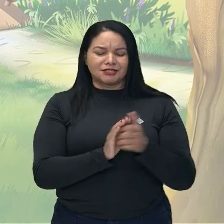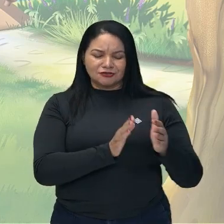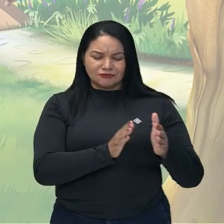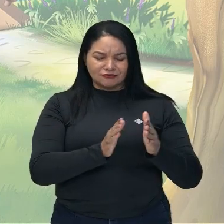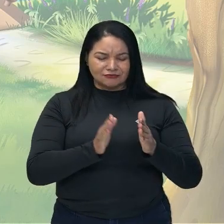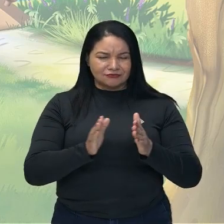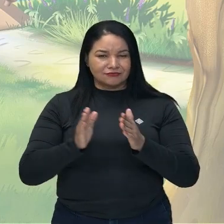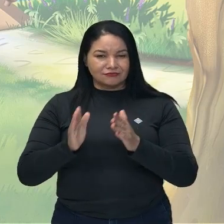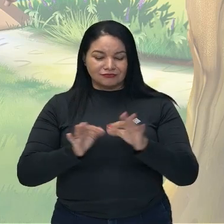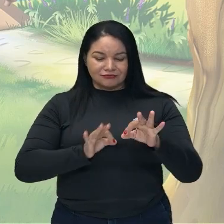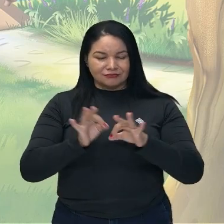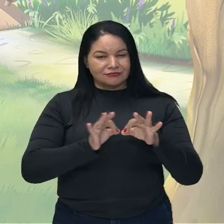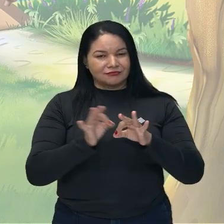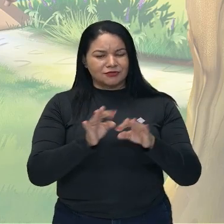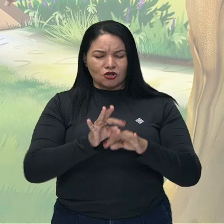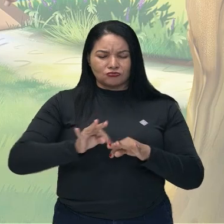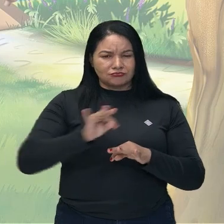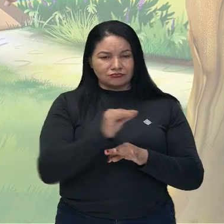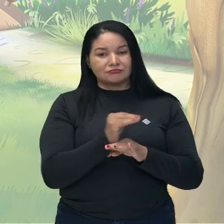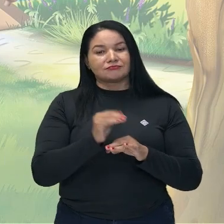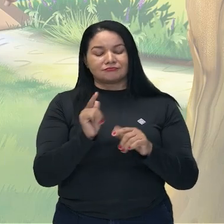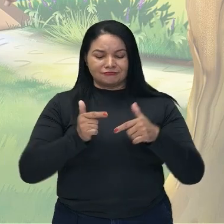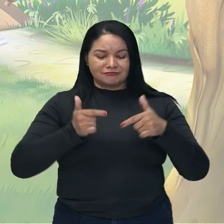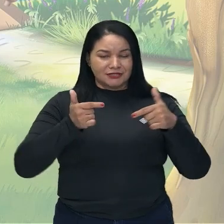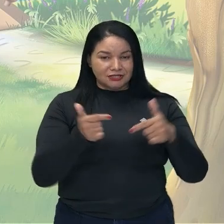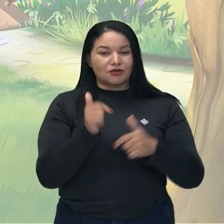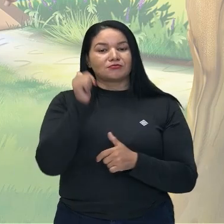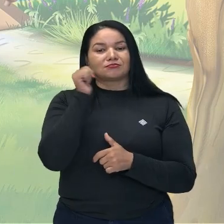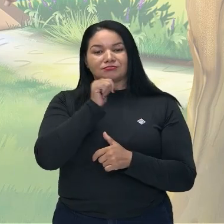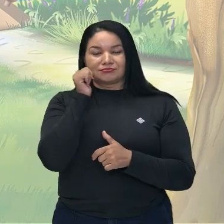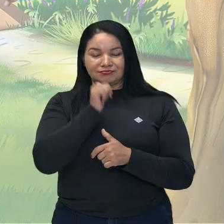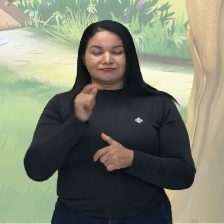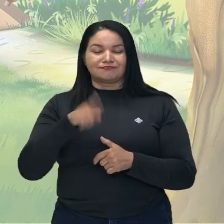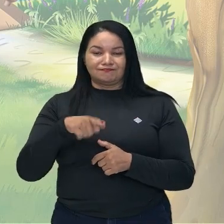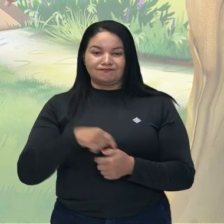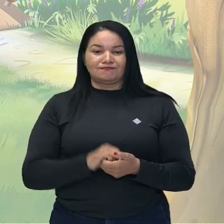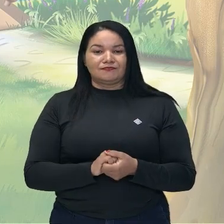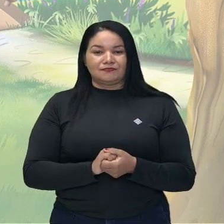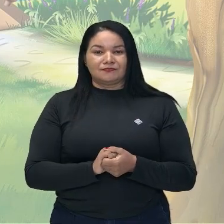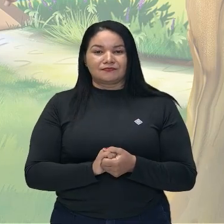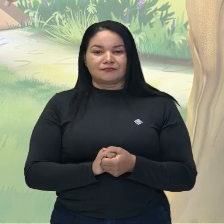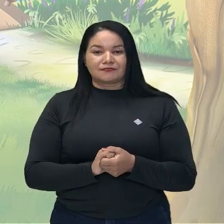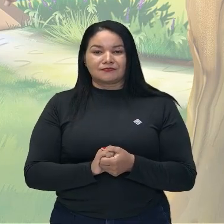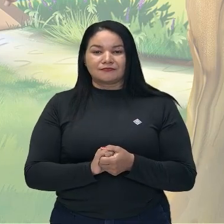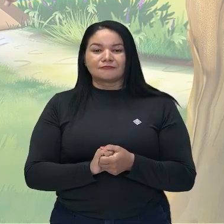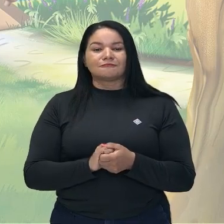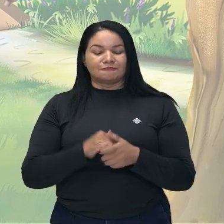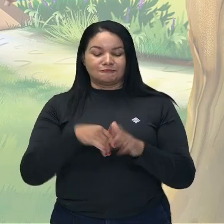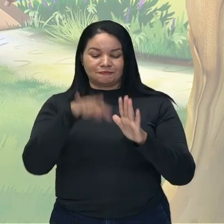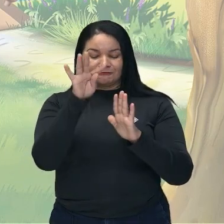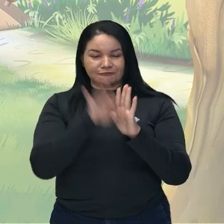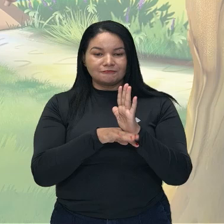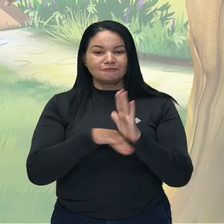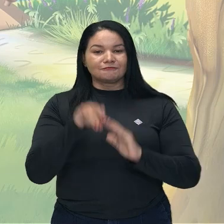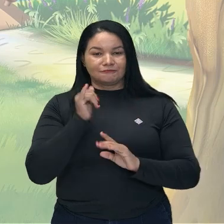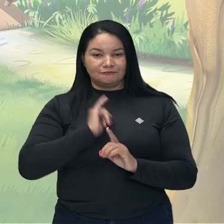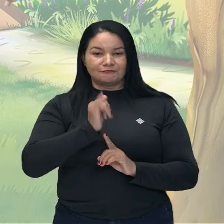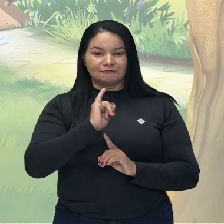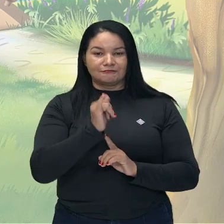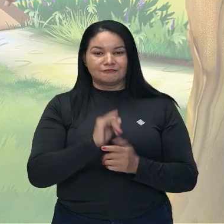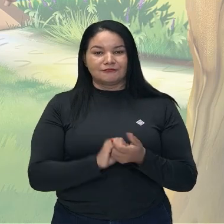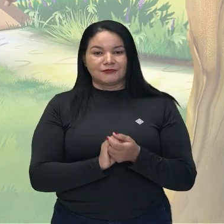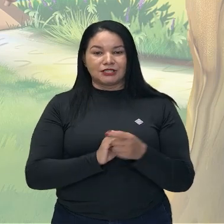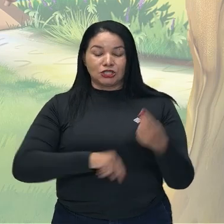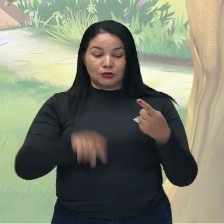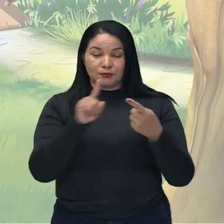cronológica y de acción de nuestra historia, de nuestro texto narrativo. Entonces, tenemos la estrella